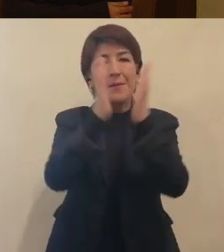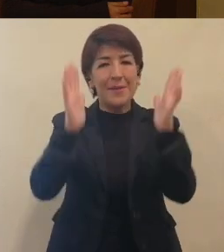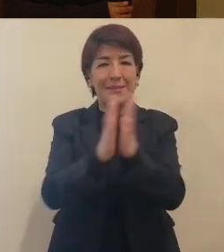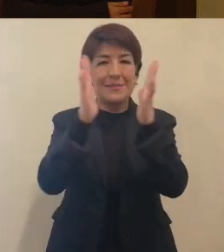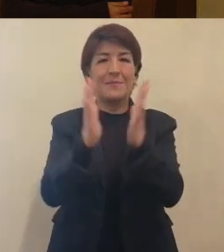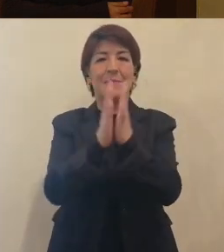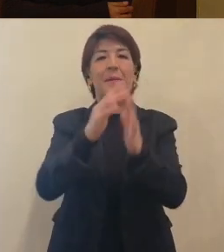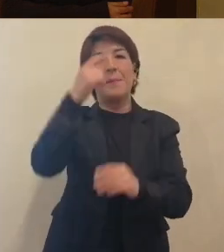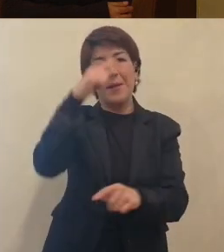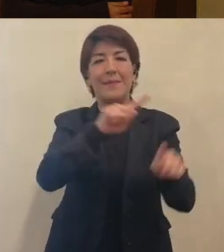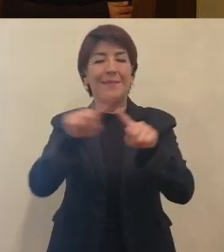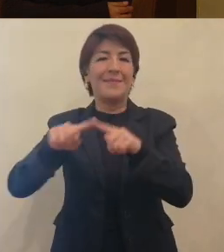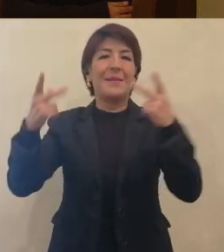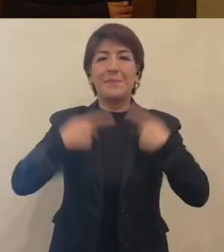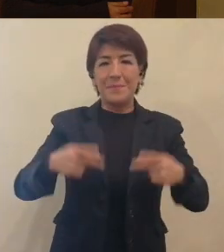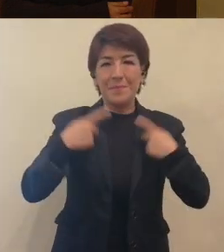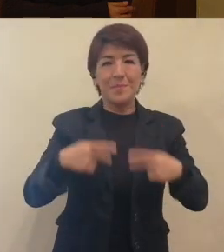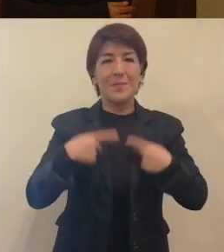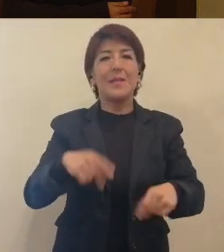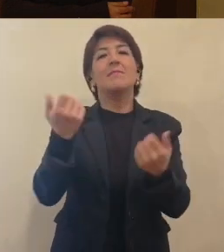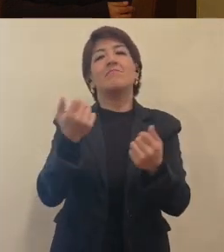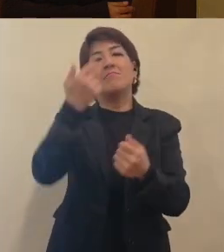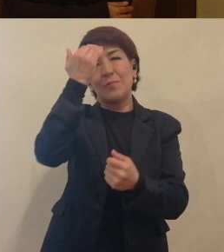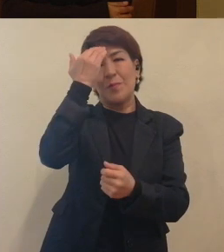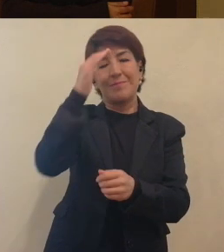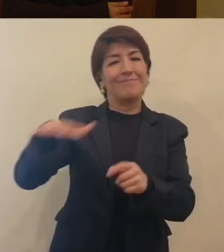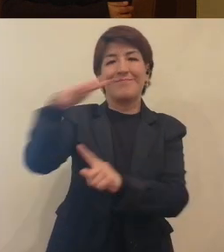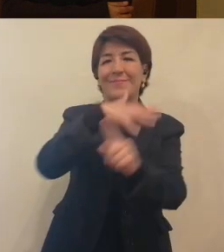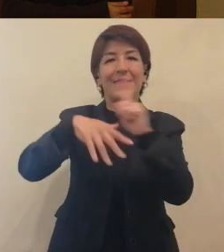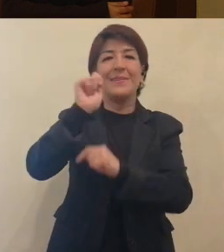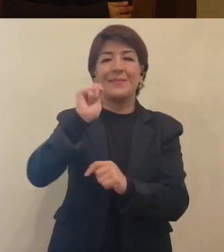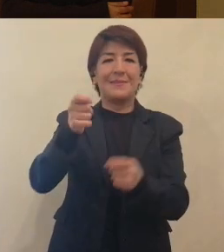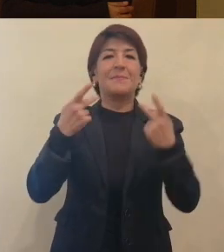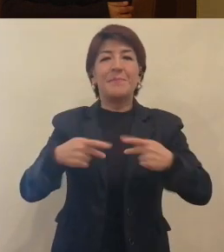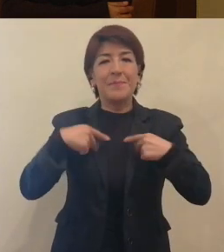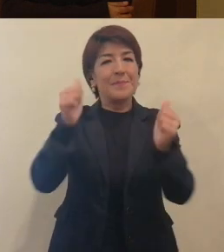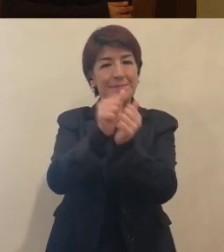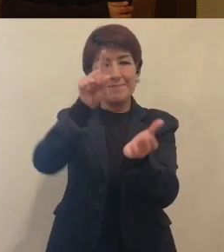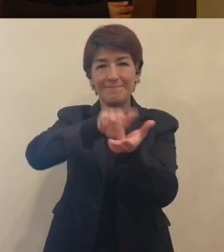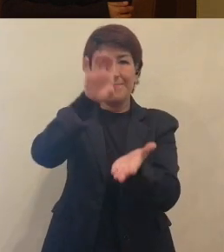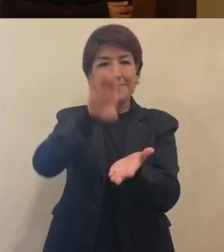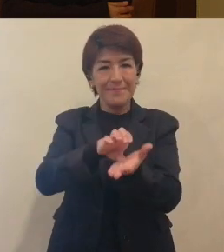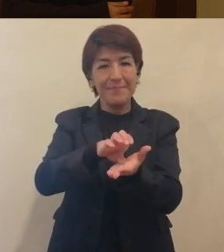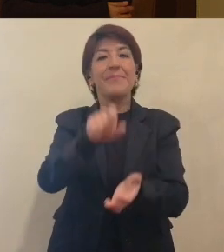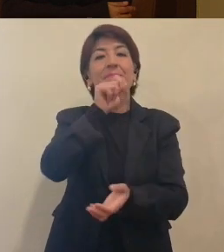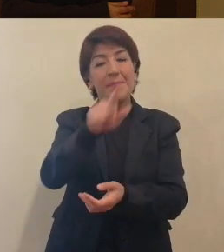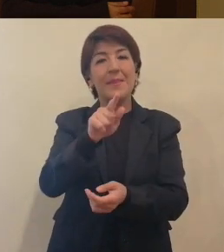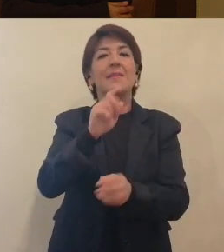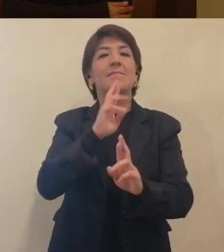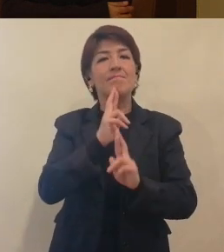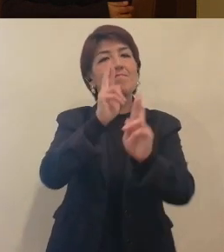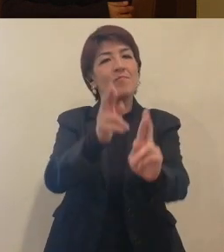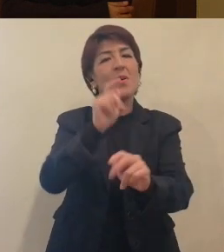participación de las personas socialmente conocidas como personas con discapacidad y que